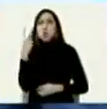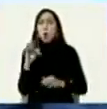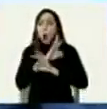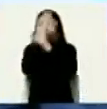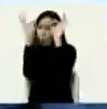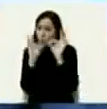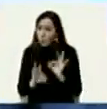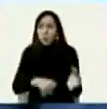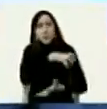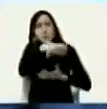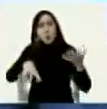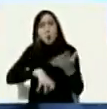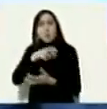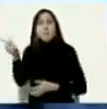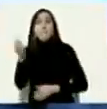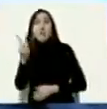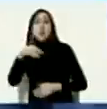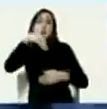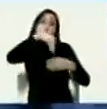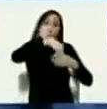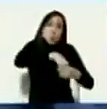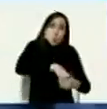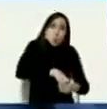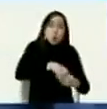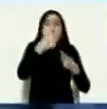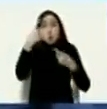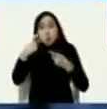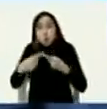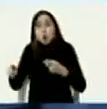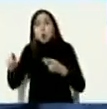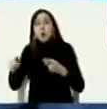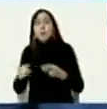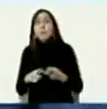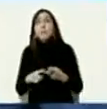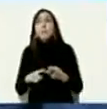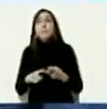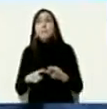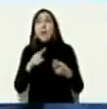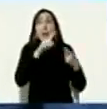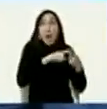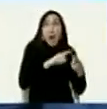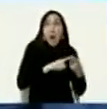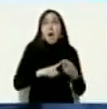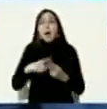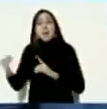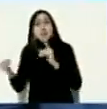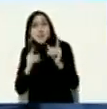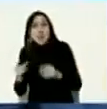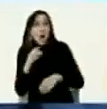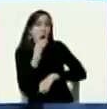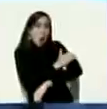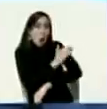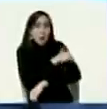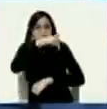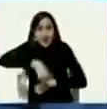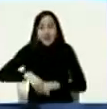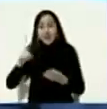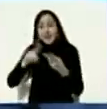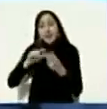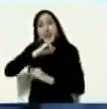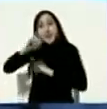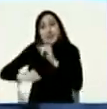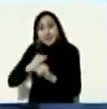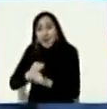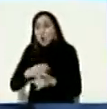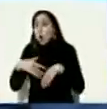en Venezuela una es interna y tiene que ver con este diálogo que hay con la oposición y la segunda es externa y tiene que